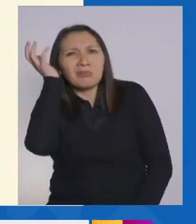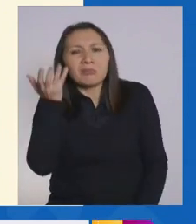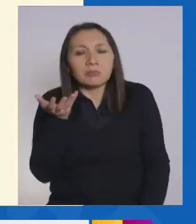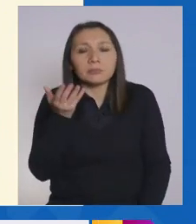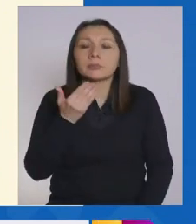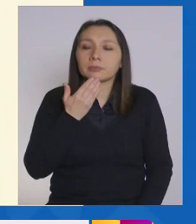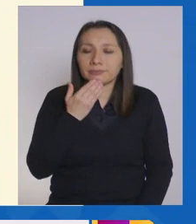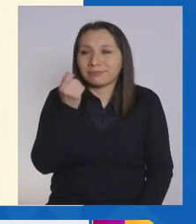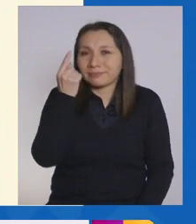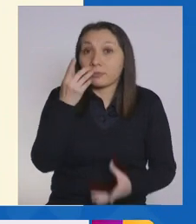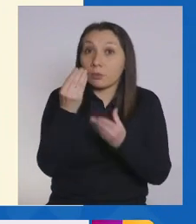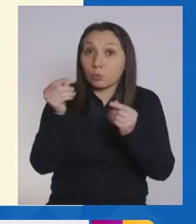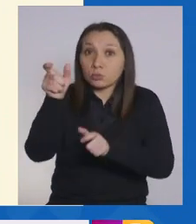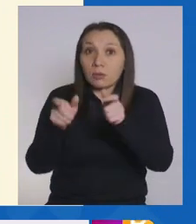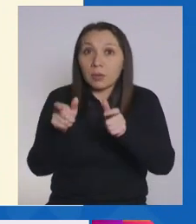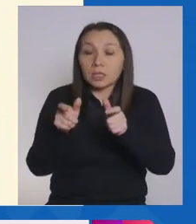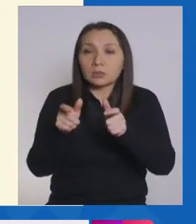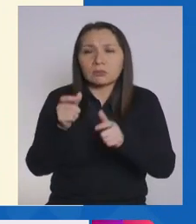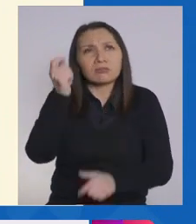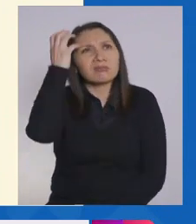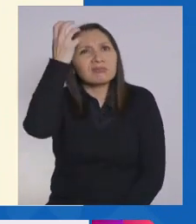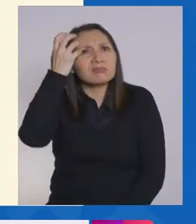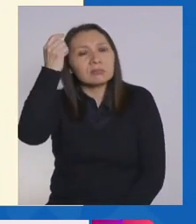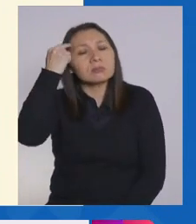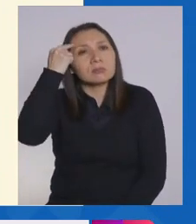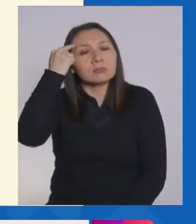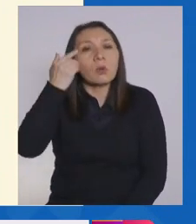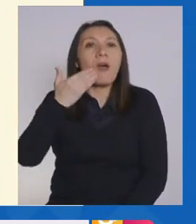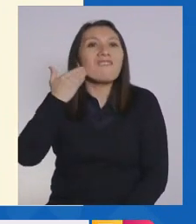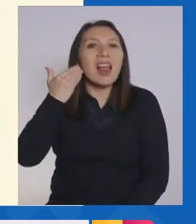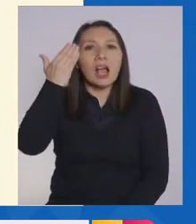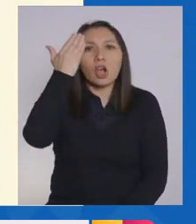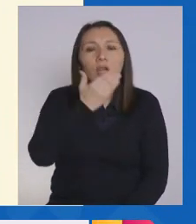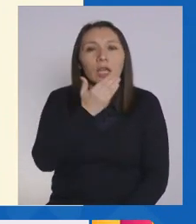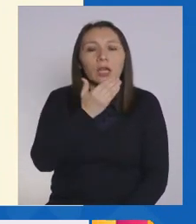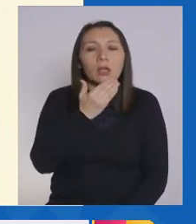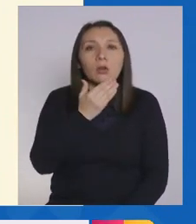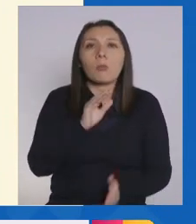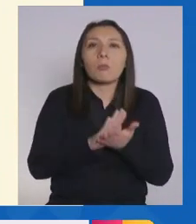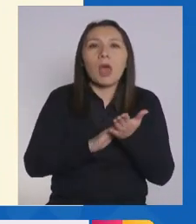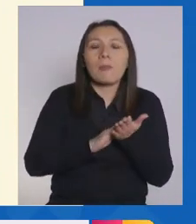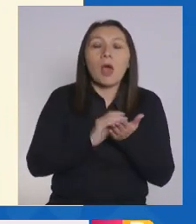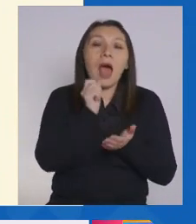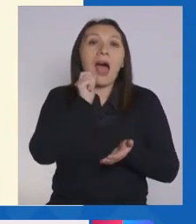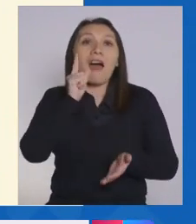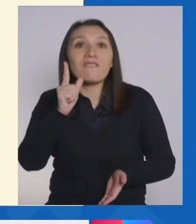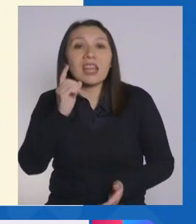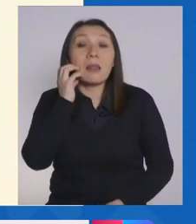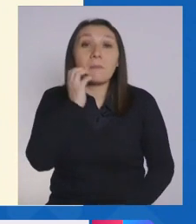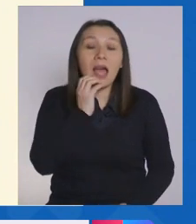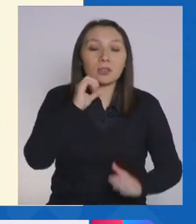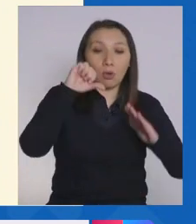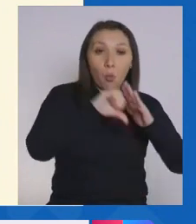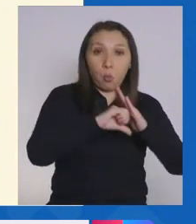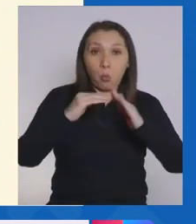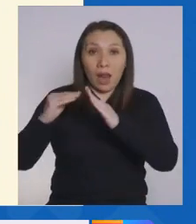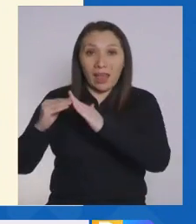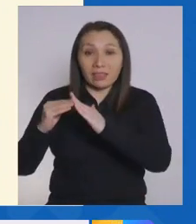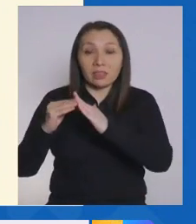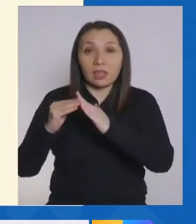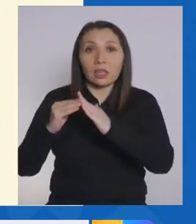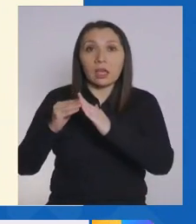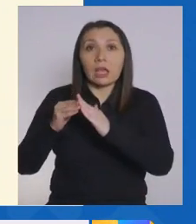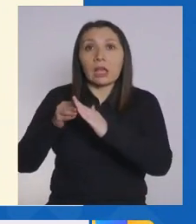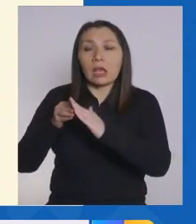que hay mucha gente que se está quedando en la lógica blanco-negro de abril o mayo, donde habían cuarentenas que se